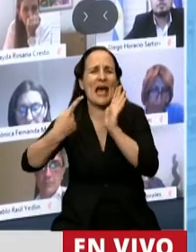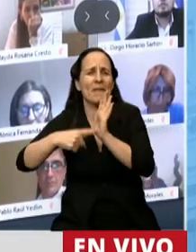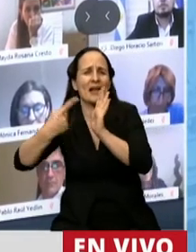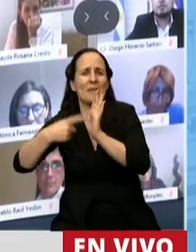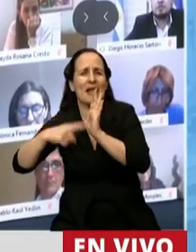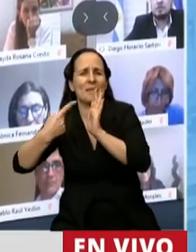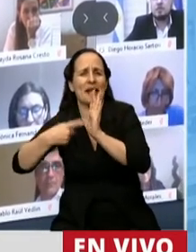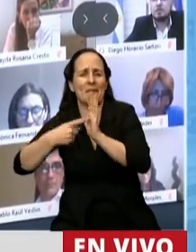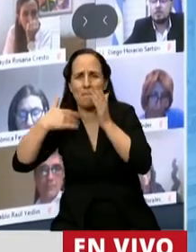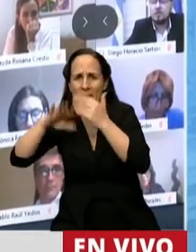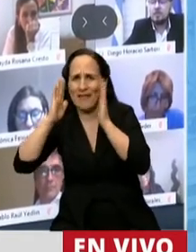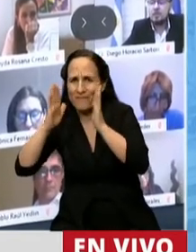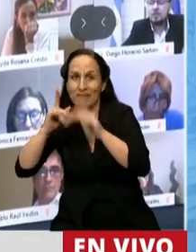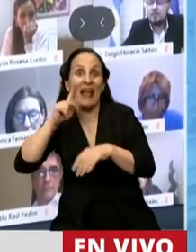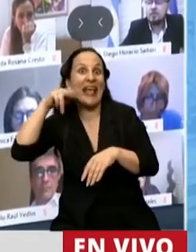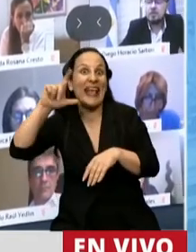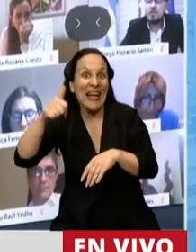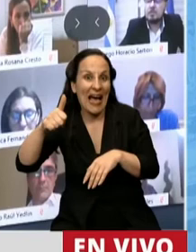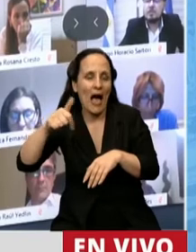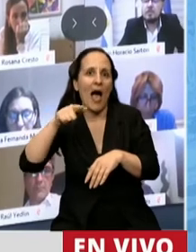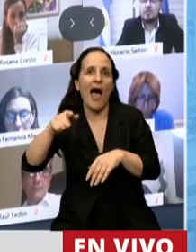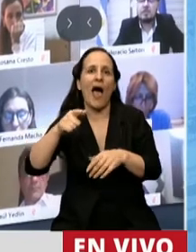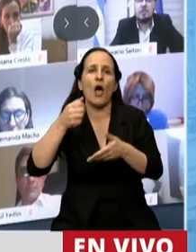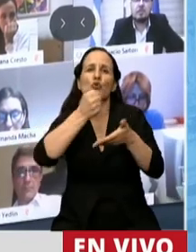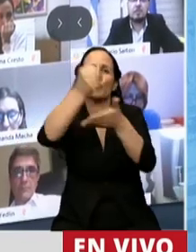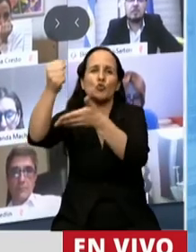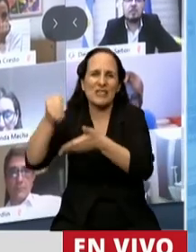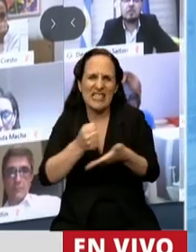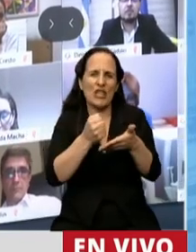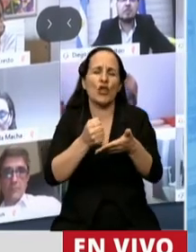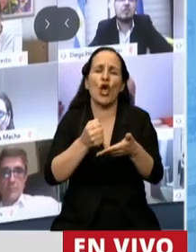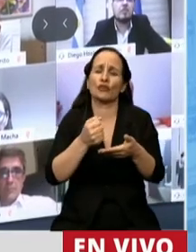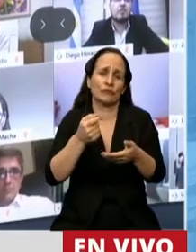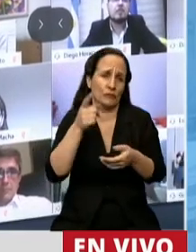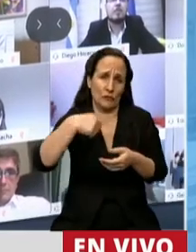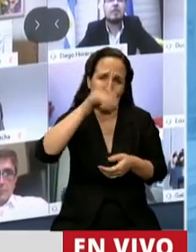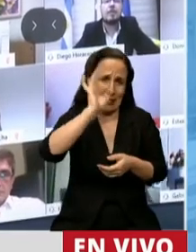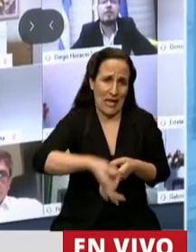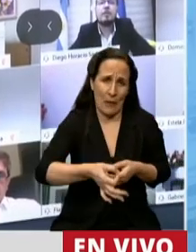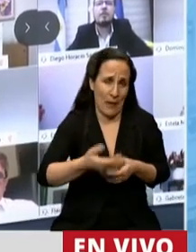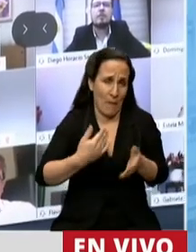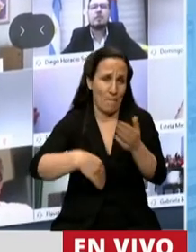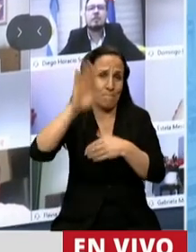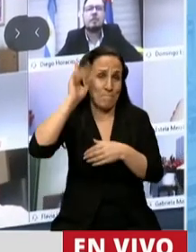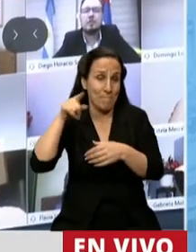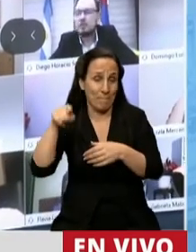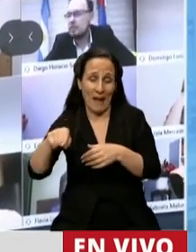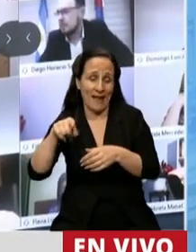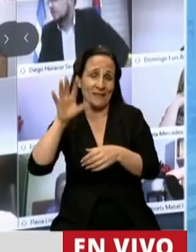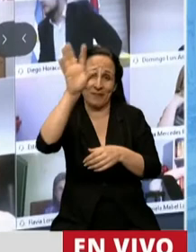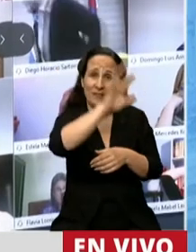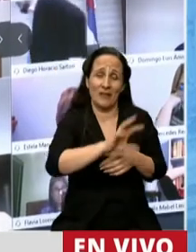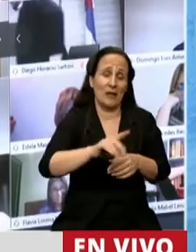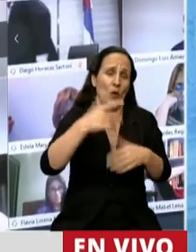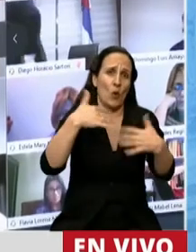Aires. Cuando el Inca reparte, por ejemplo, los subsidios para las grandes producciones todos sabemos que a los realizadores audiovisuales del interior del país